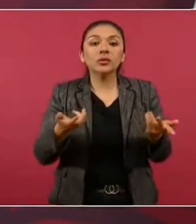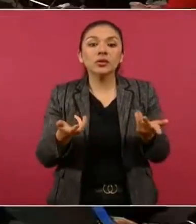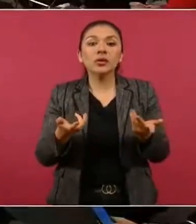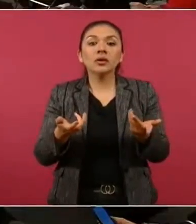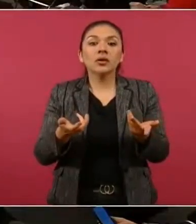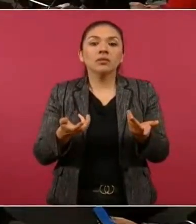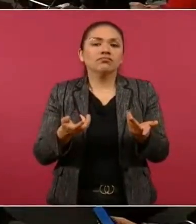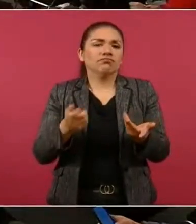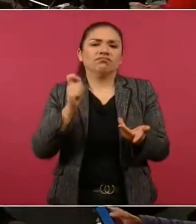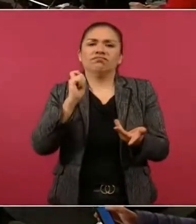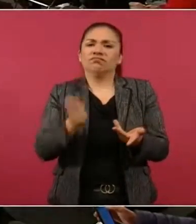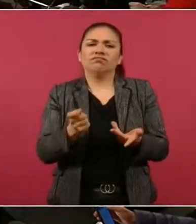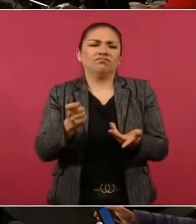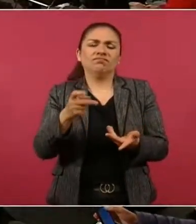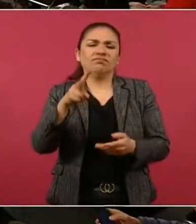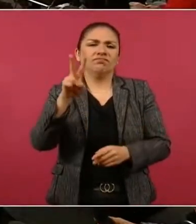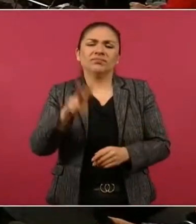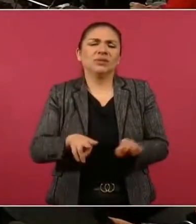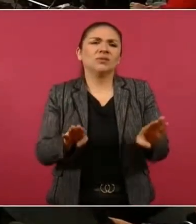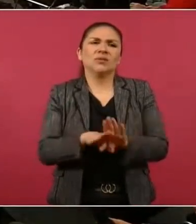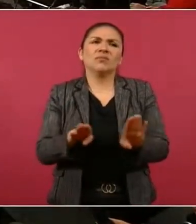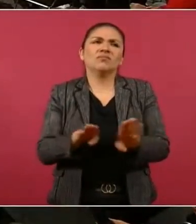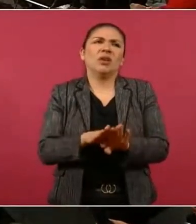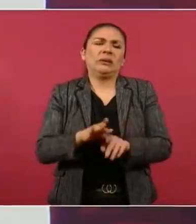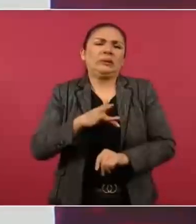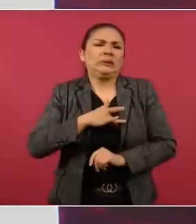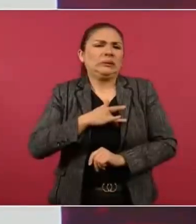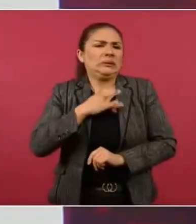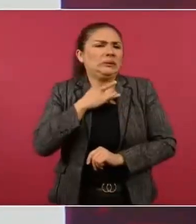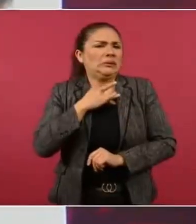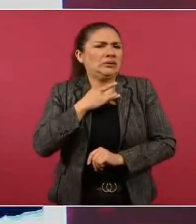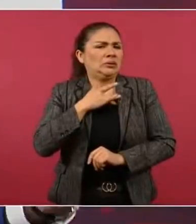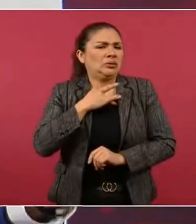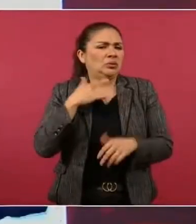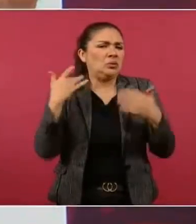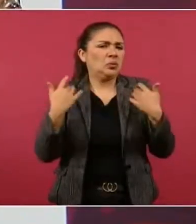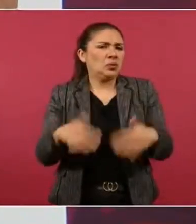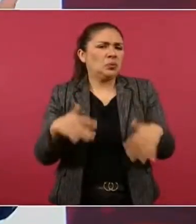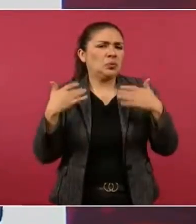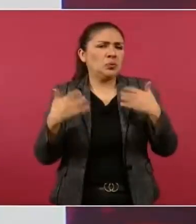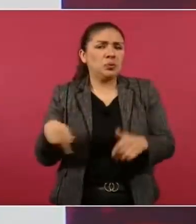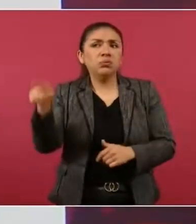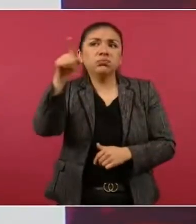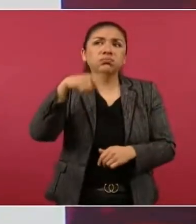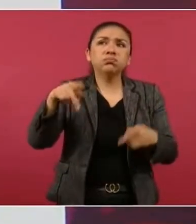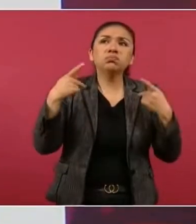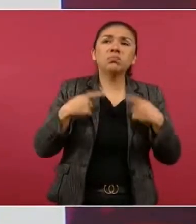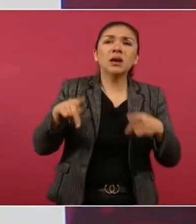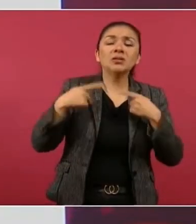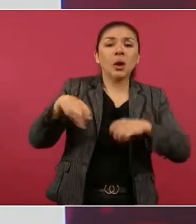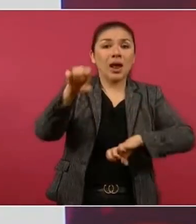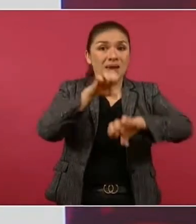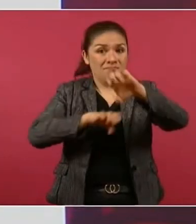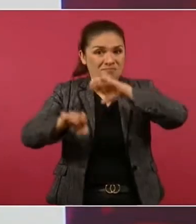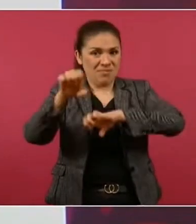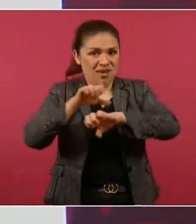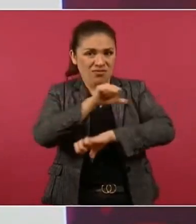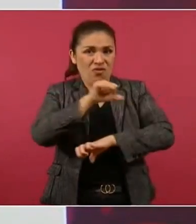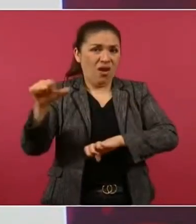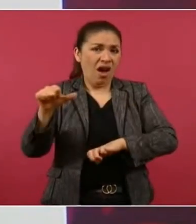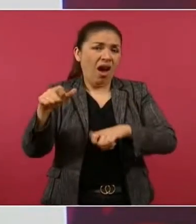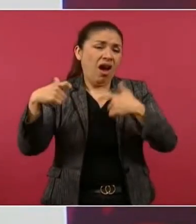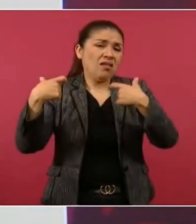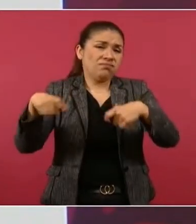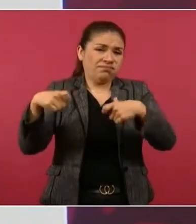ofensiva para los tecnócratas, empleados de